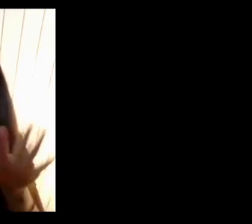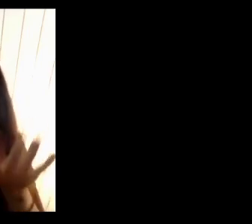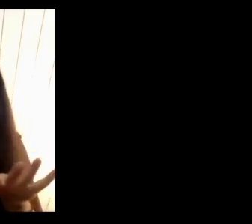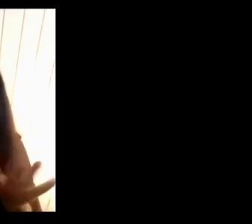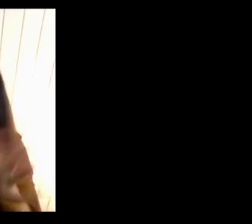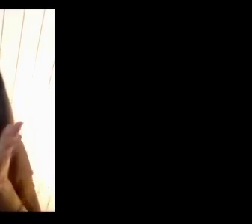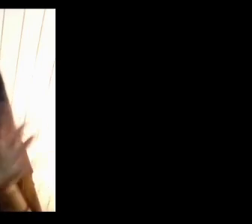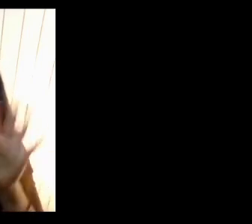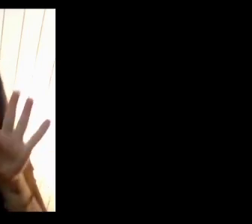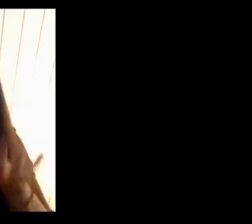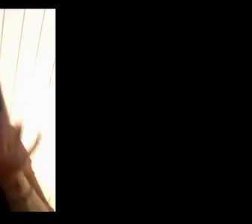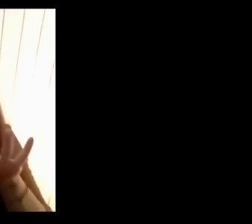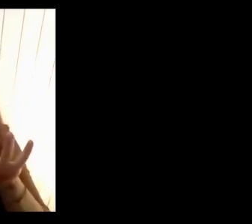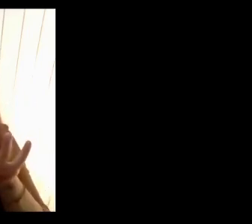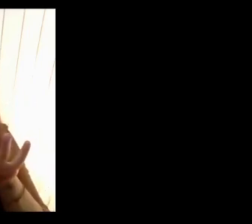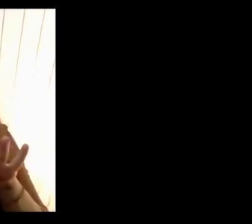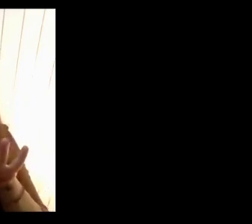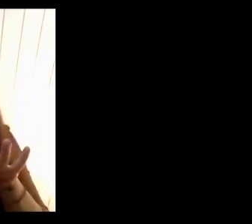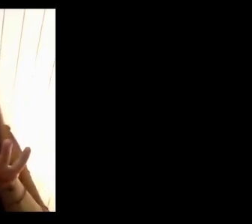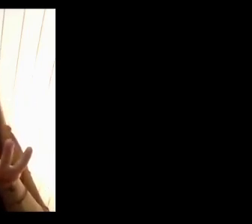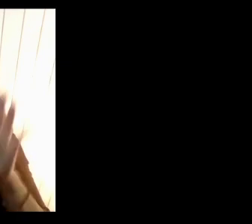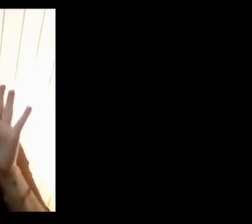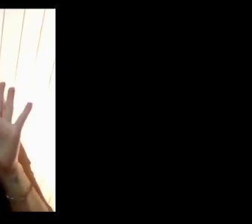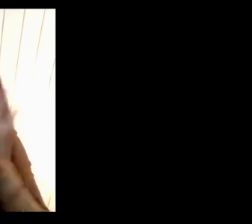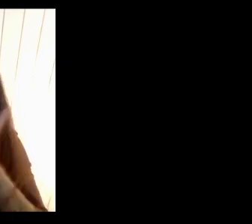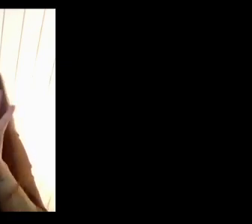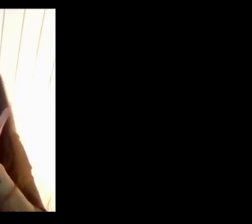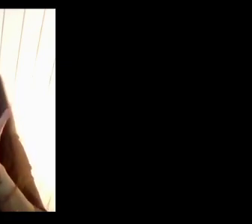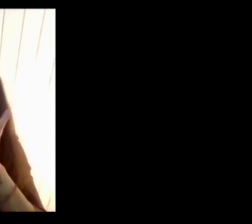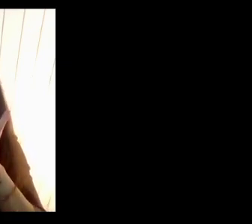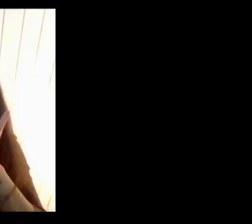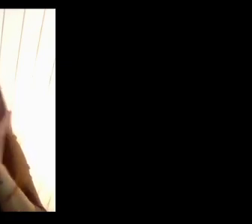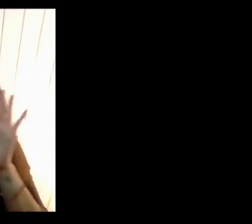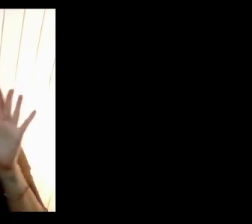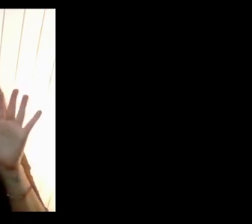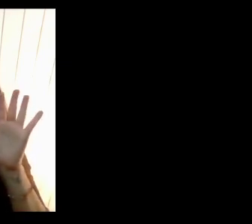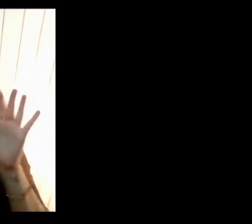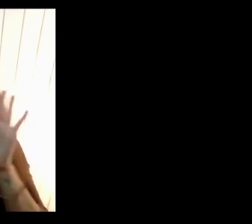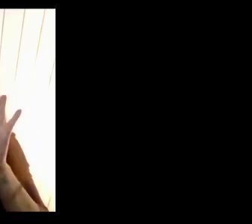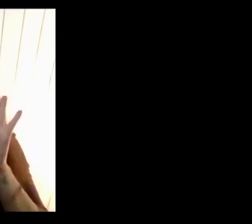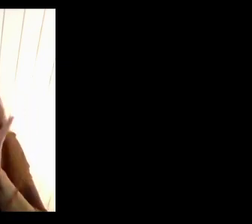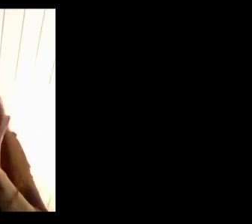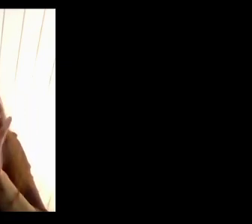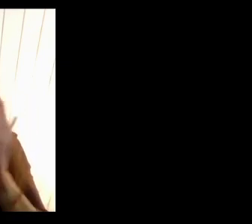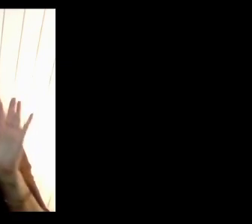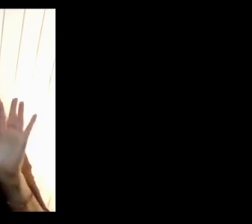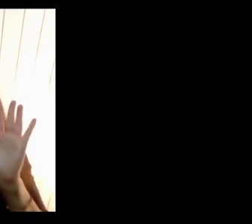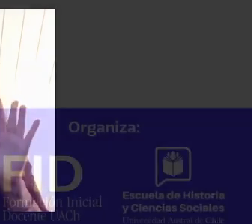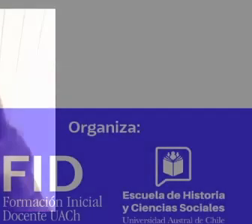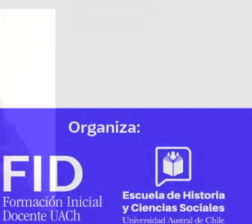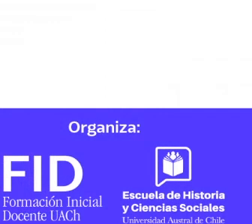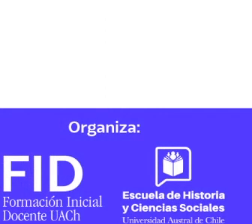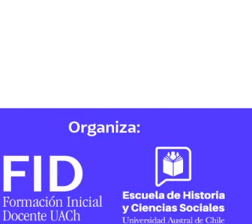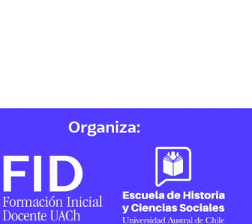Al artículo Que dice El derecho a la educación En México Incluyeron derecho a la educación Y a la educación Sexual Como parte